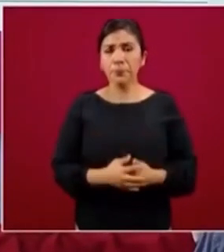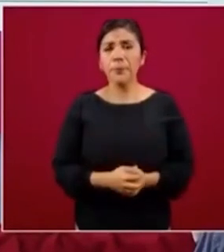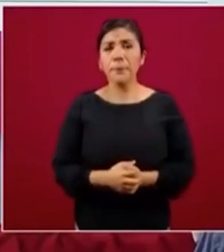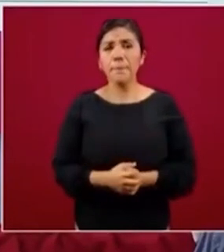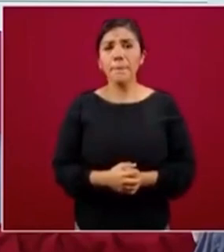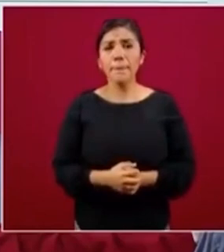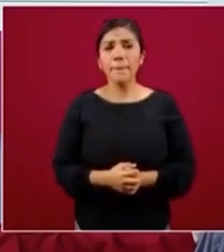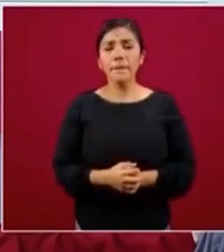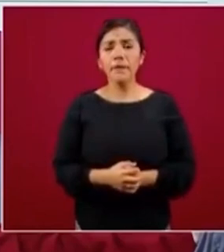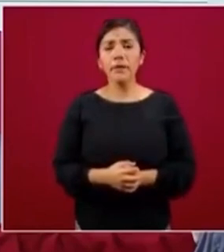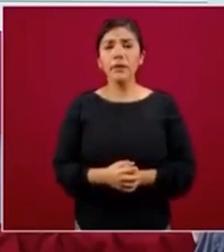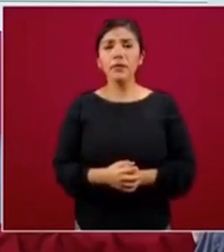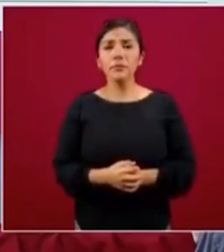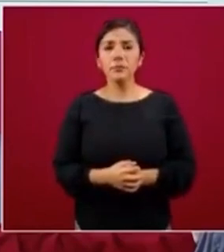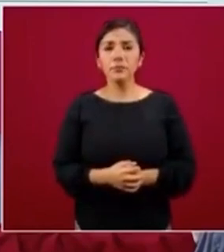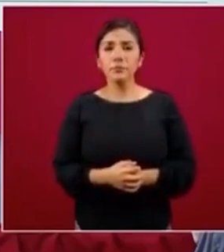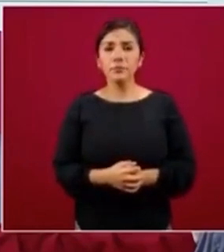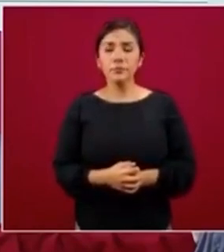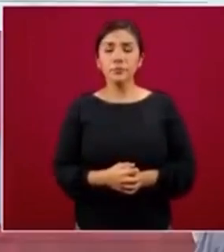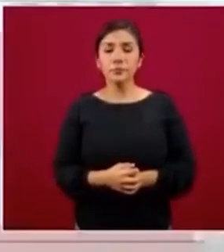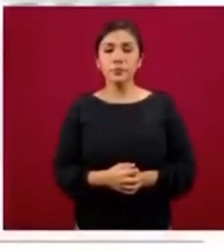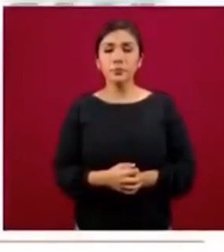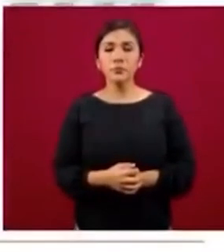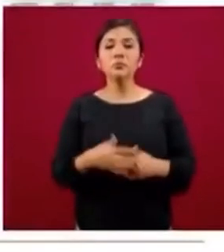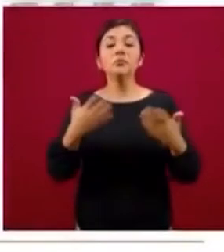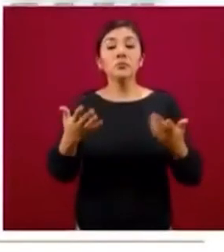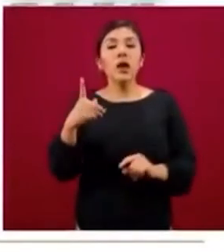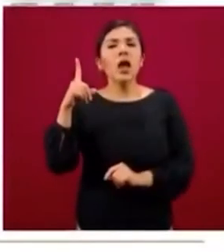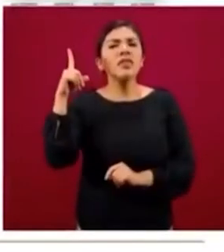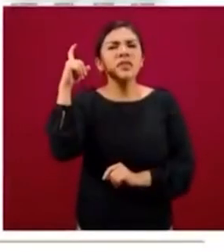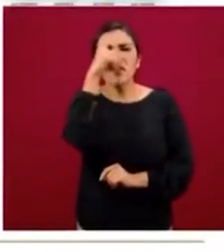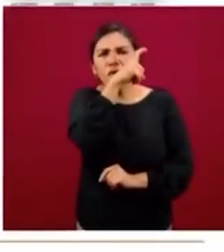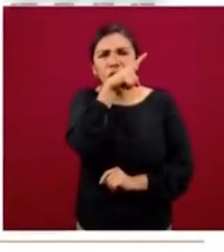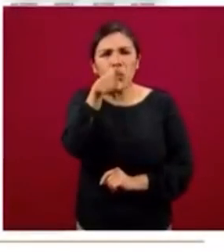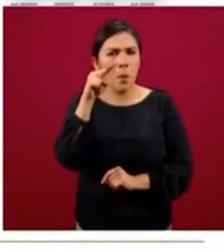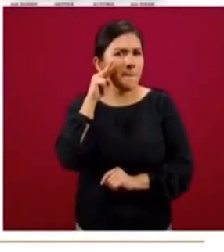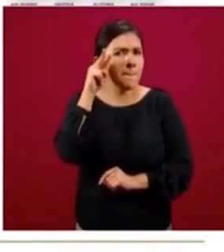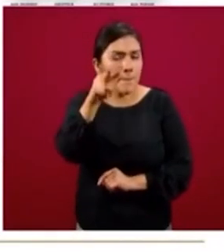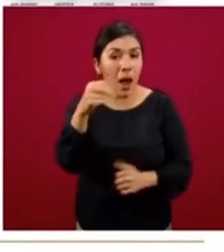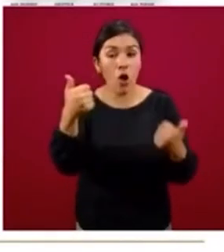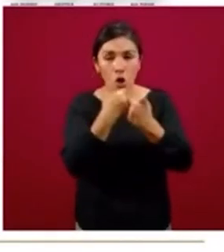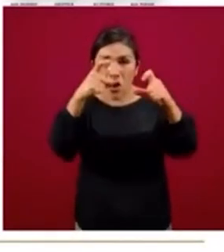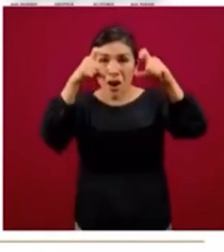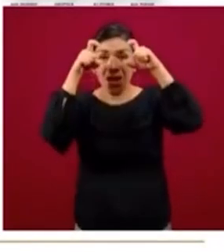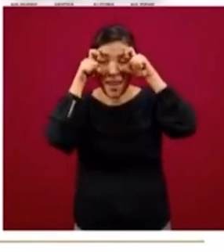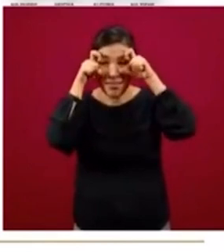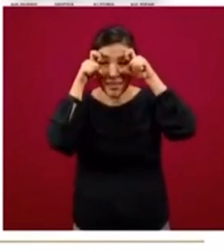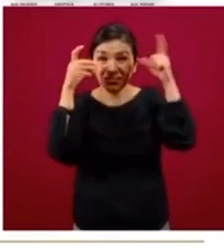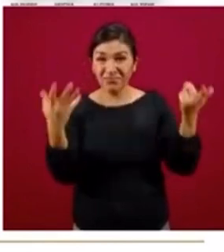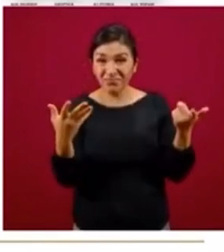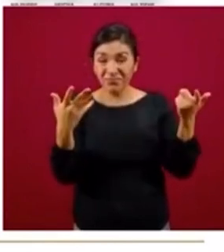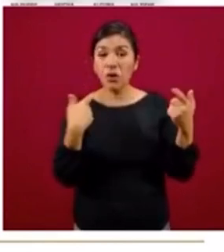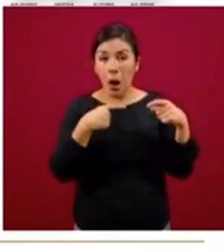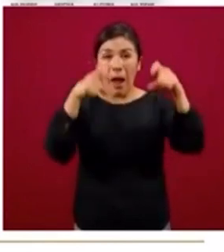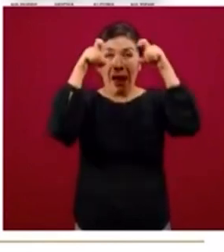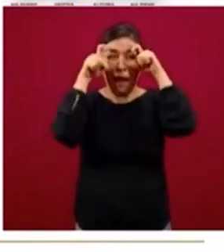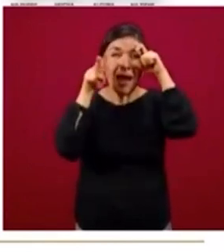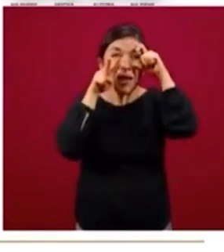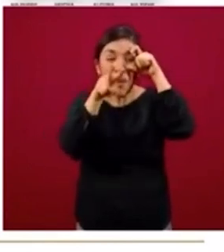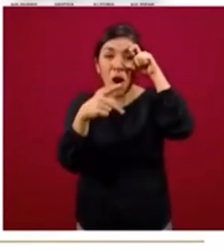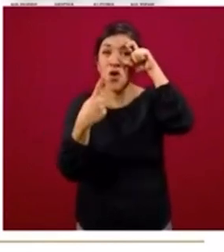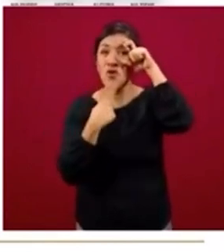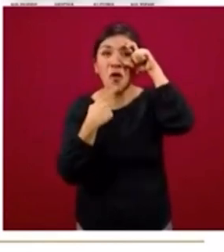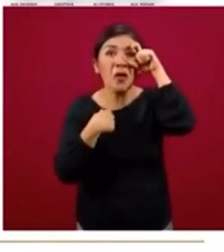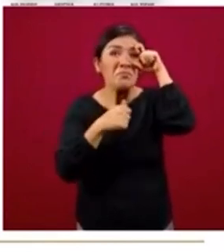funciones de las personas. ¿Cuánta dificultad tiene para ver aunque use lentes? Entonces, es un semáforo, el